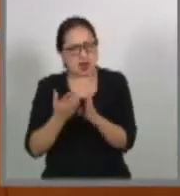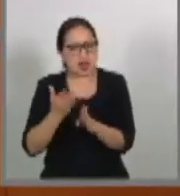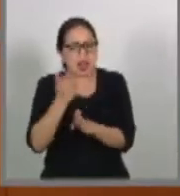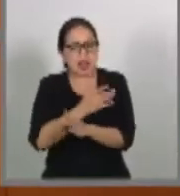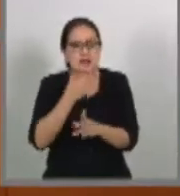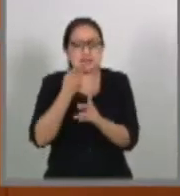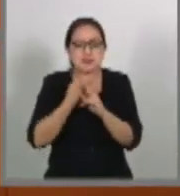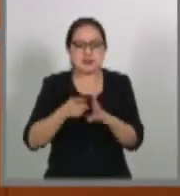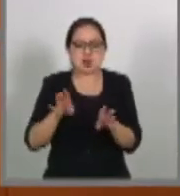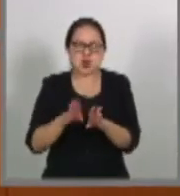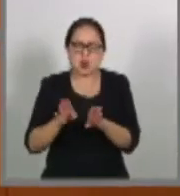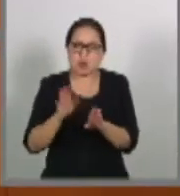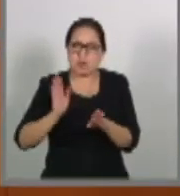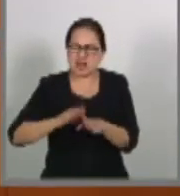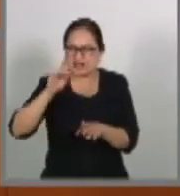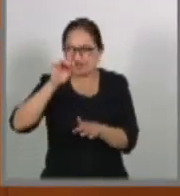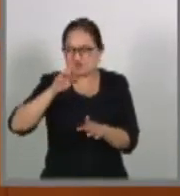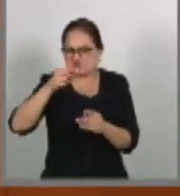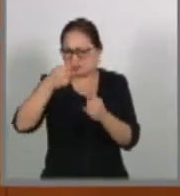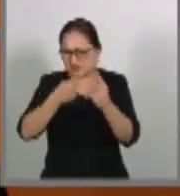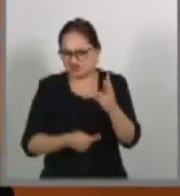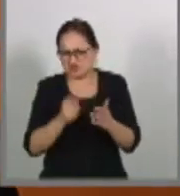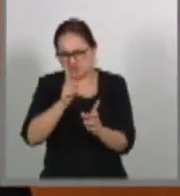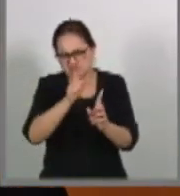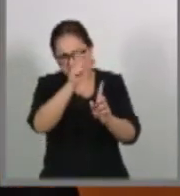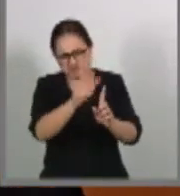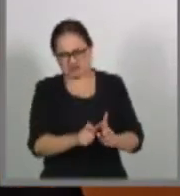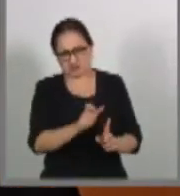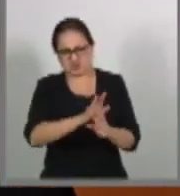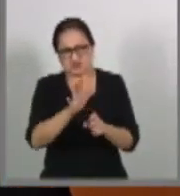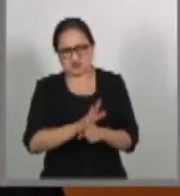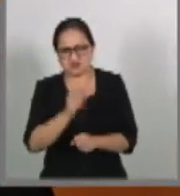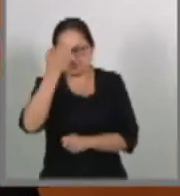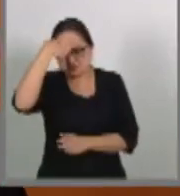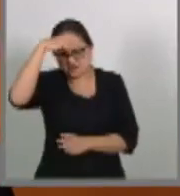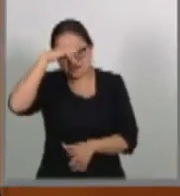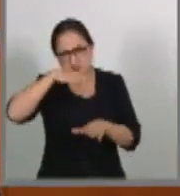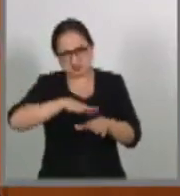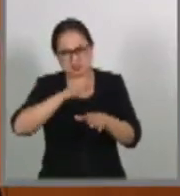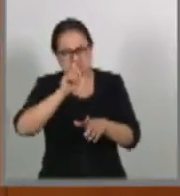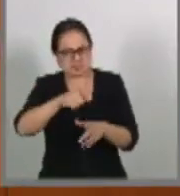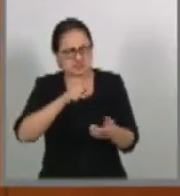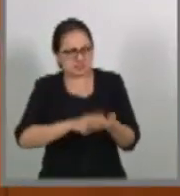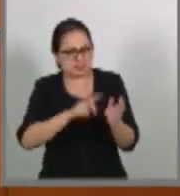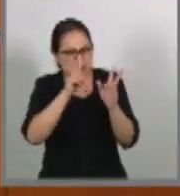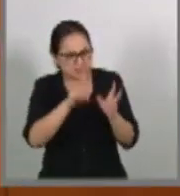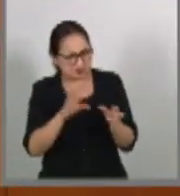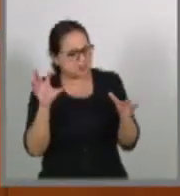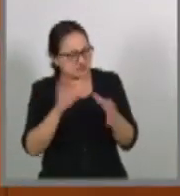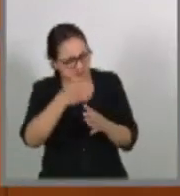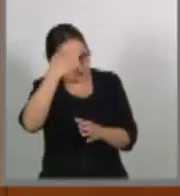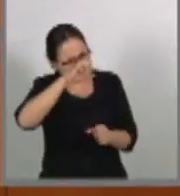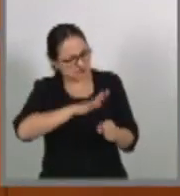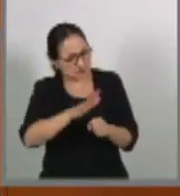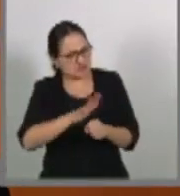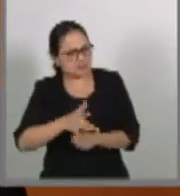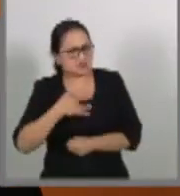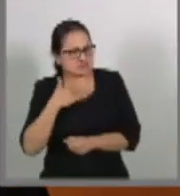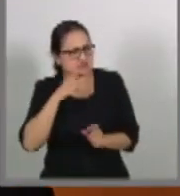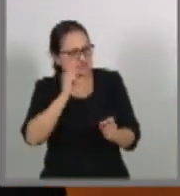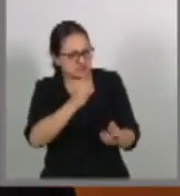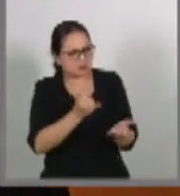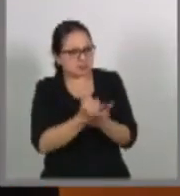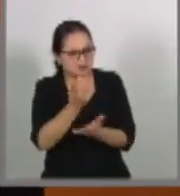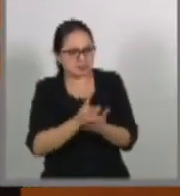elemento muy técnico y por ser un perfil que tiene experiencia de carrera en el área, creemos que es un perfil que puede ser